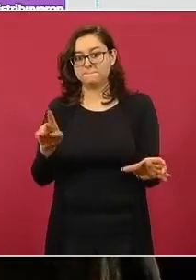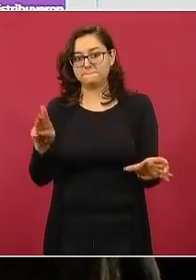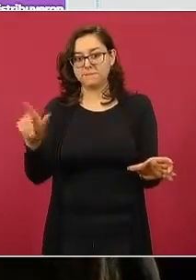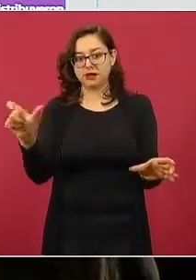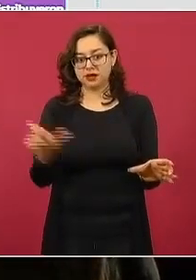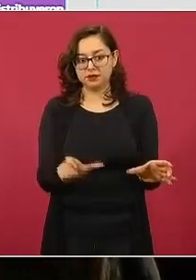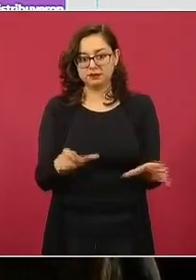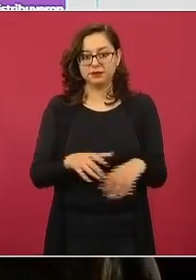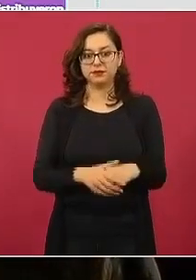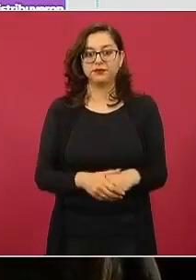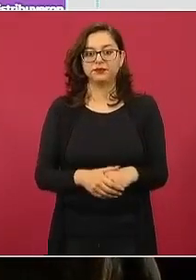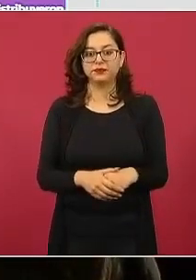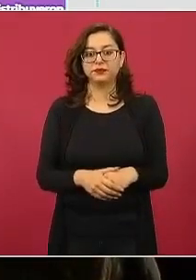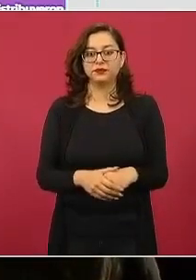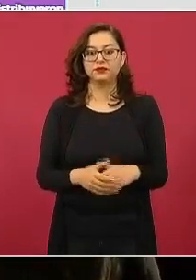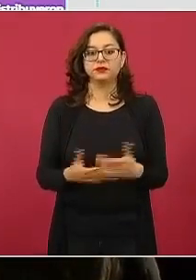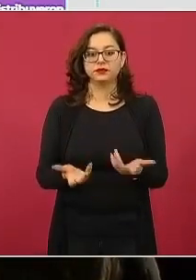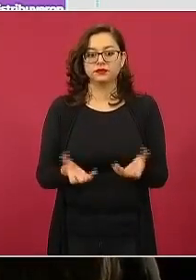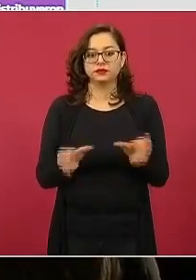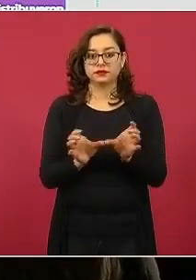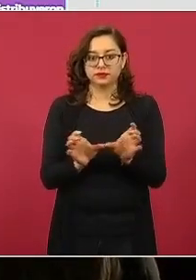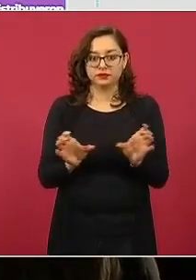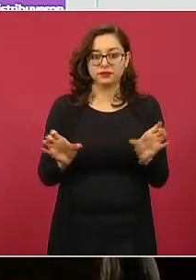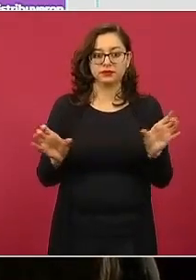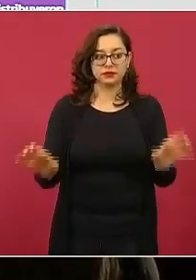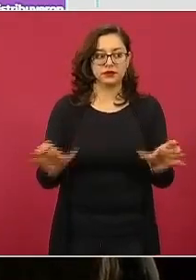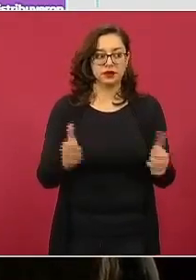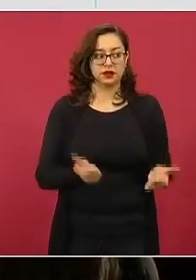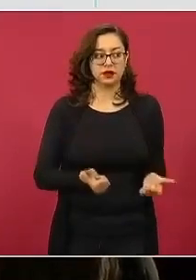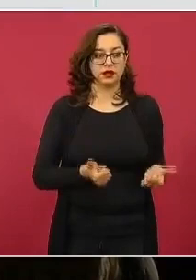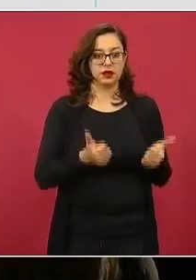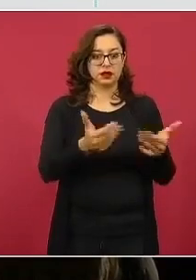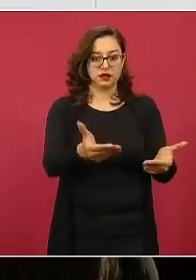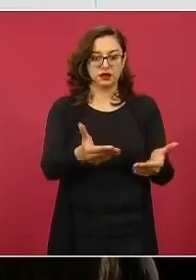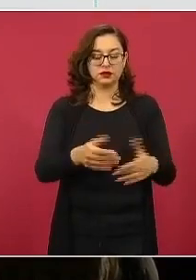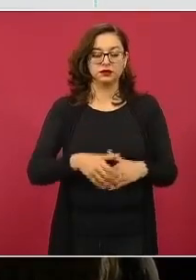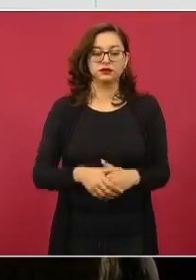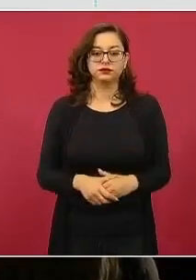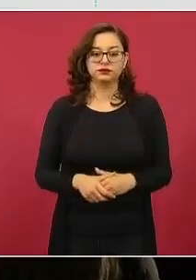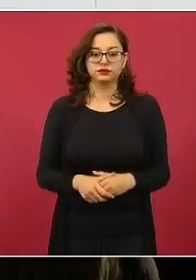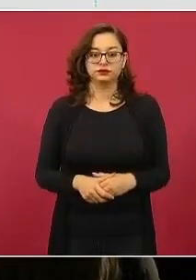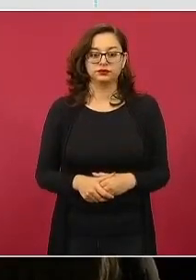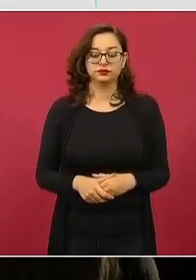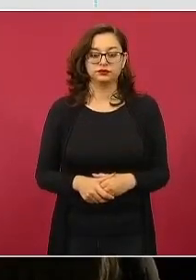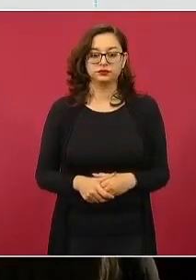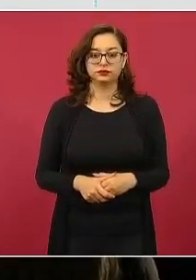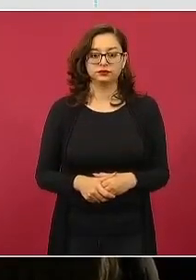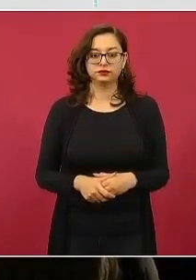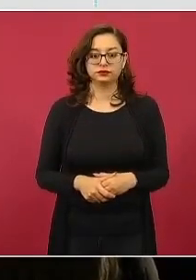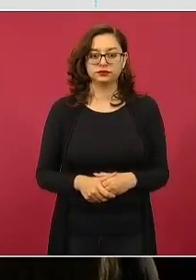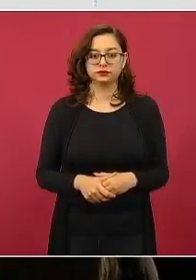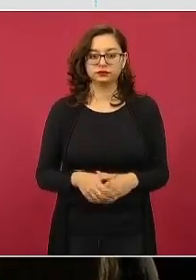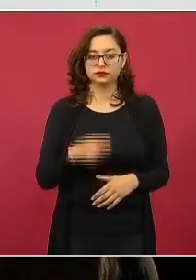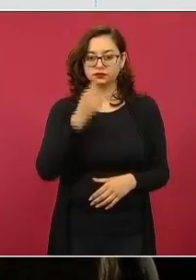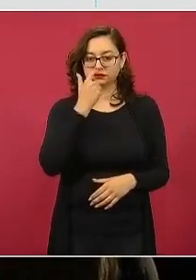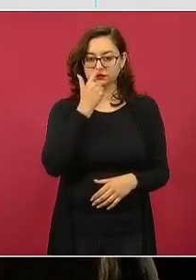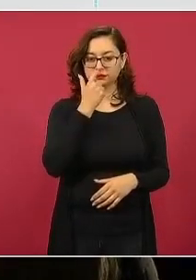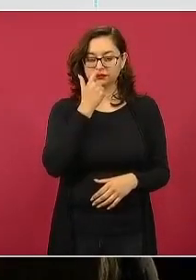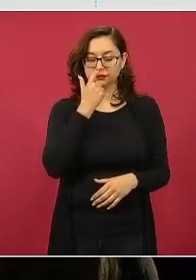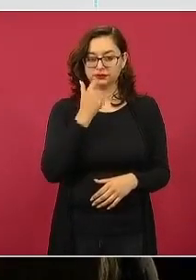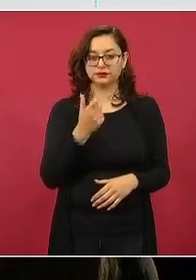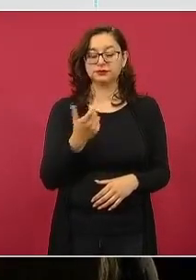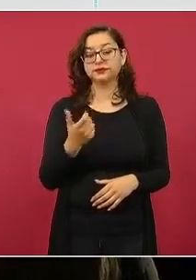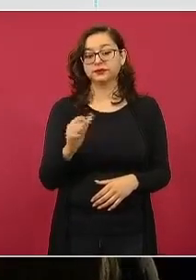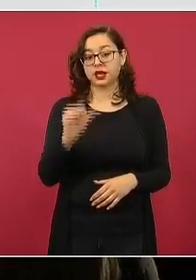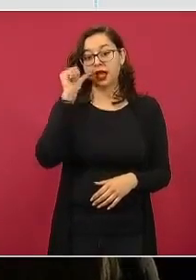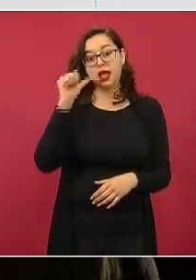.290 dosis para su distribución de la siguiente manera. Se distribuyeron el día lunes 3,